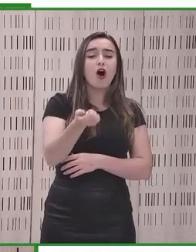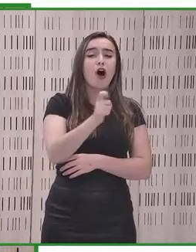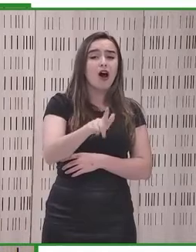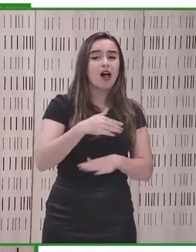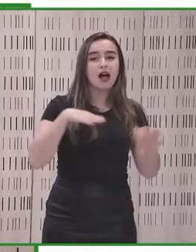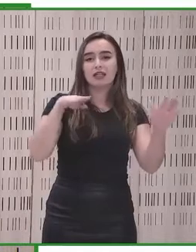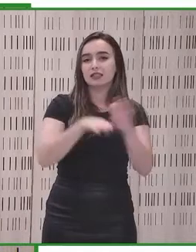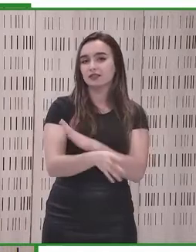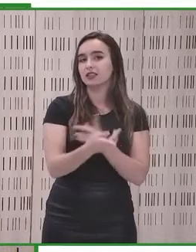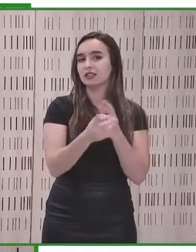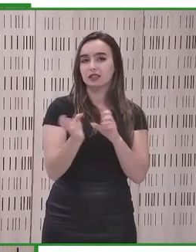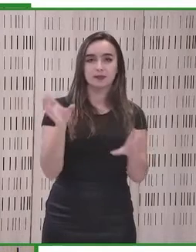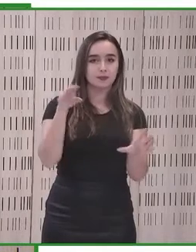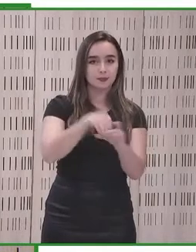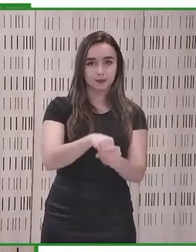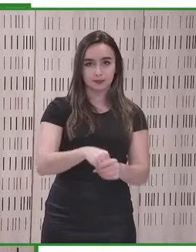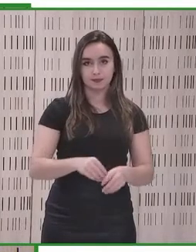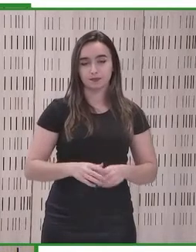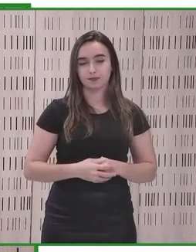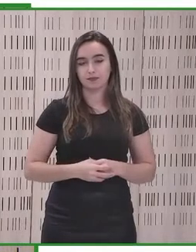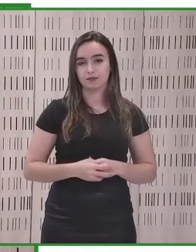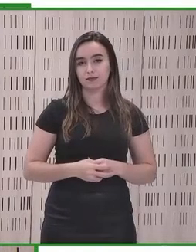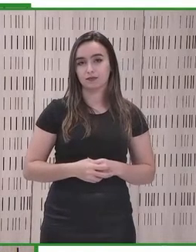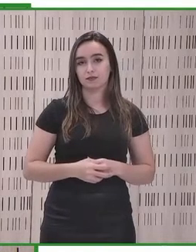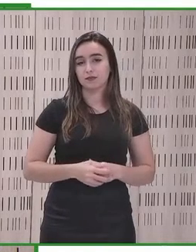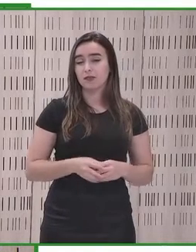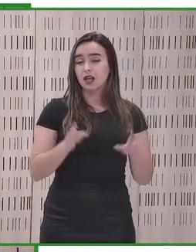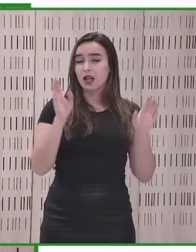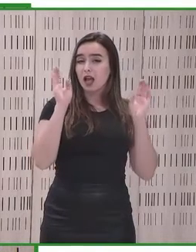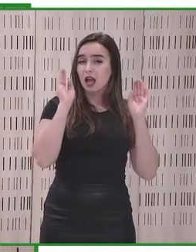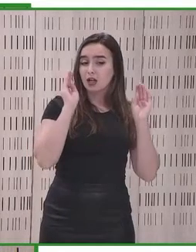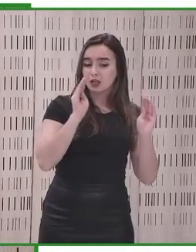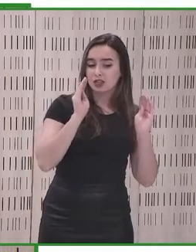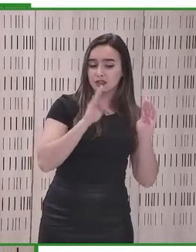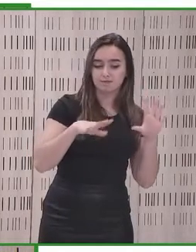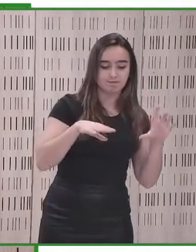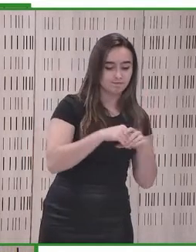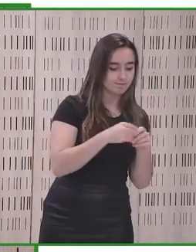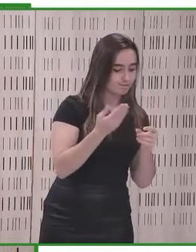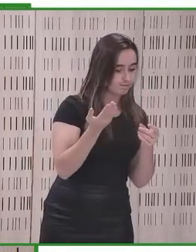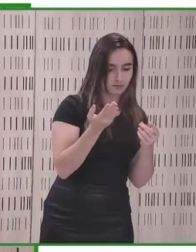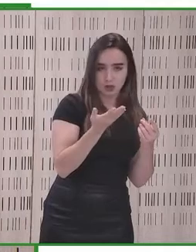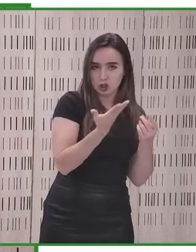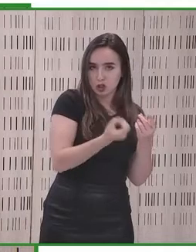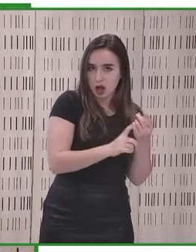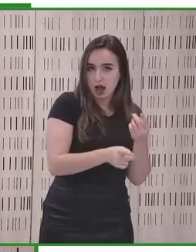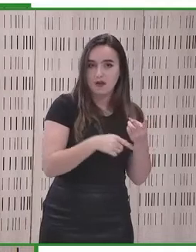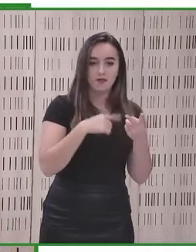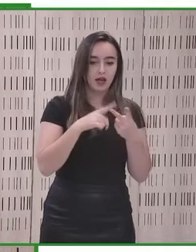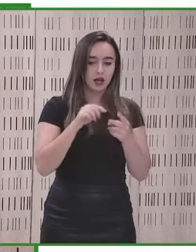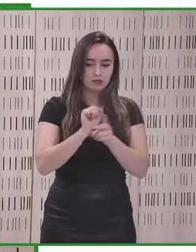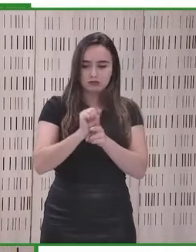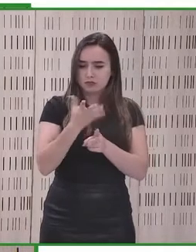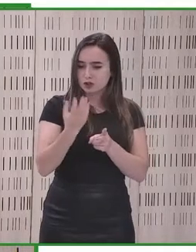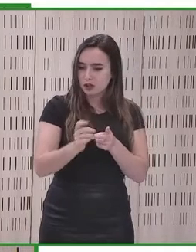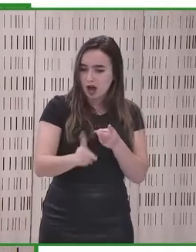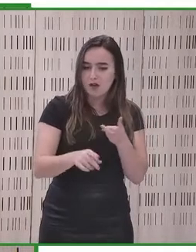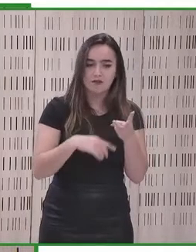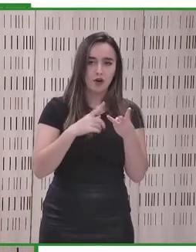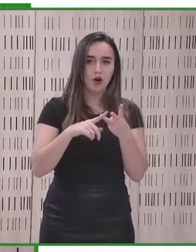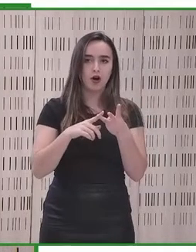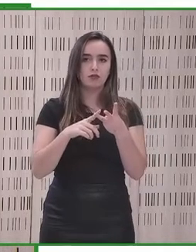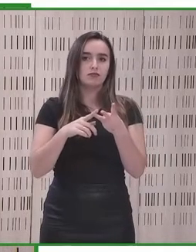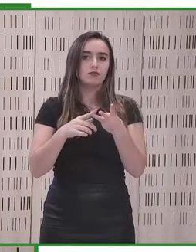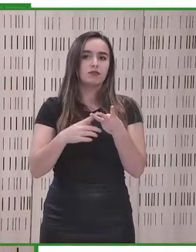estar contemplado. No hay educación inclusiva, no hay empleo, no hay vida independiente o movilidad